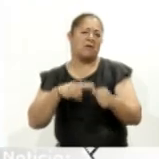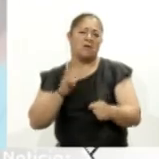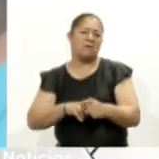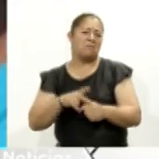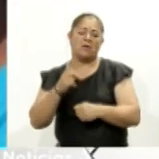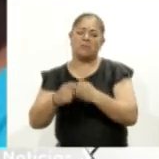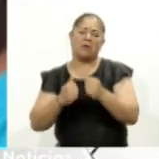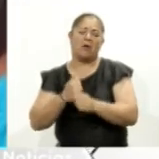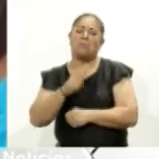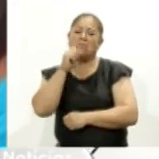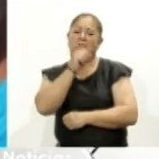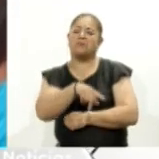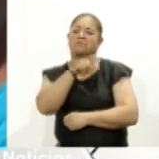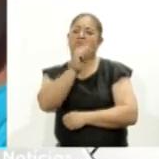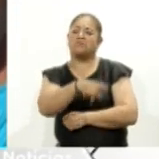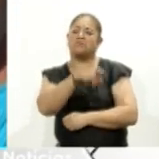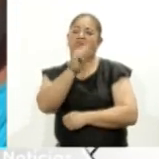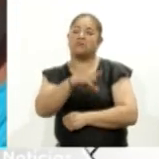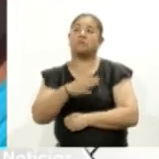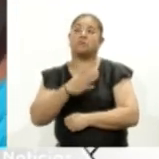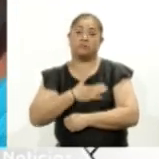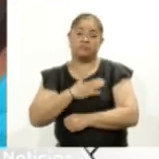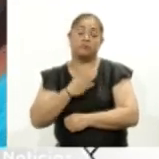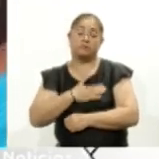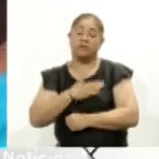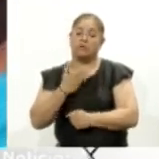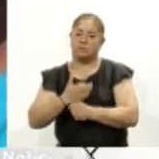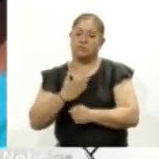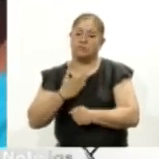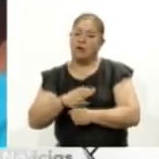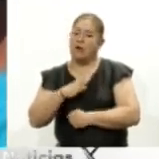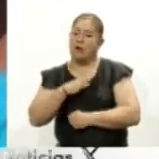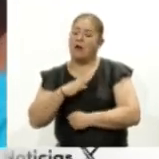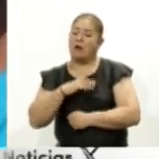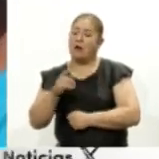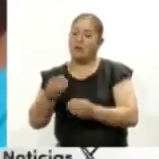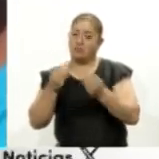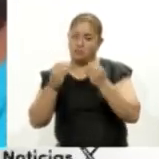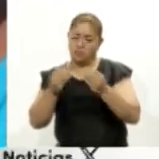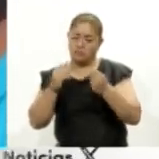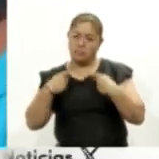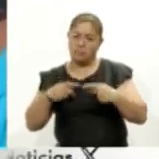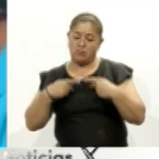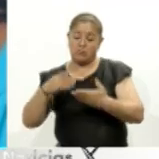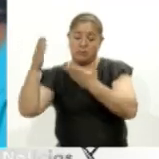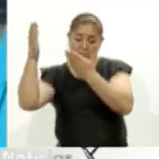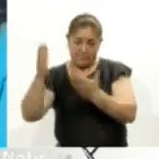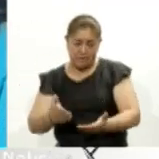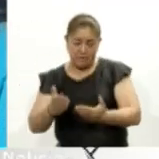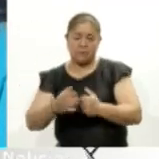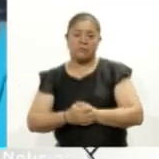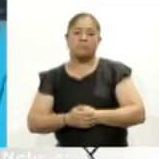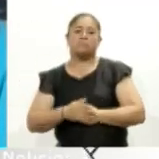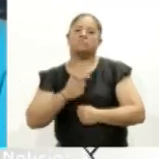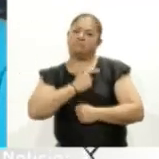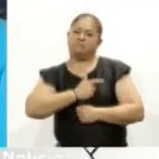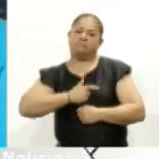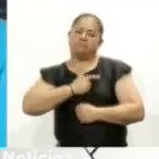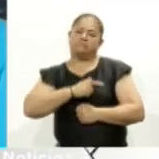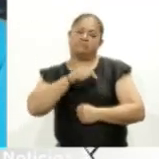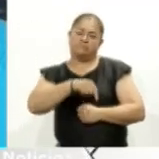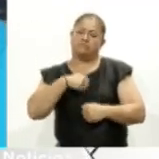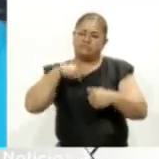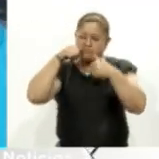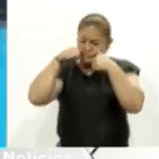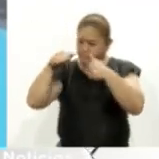todo el año nosotros gracias a Dios hasta ahorita tenemos mucho cliente porque pues les gusta la atención que